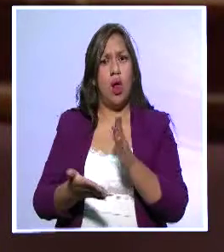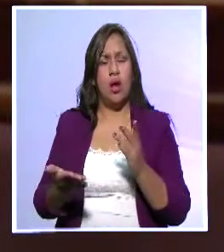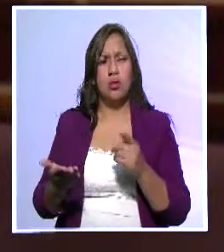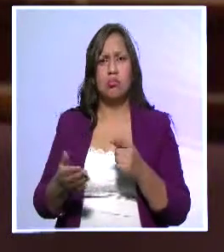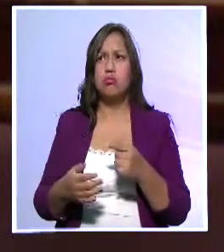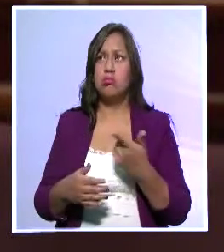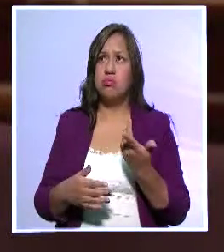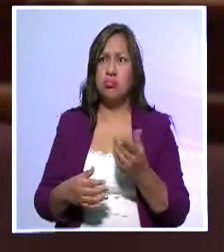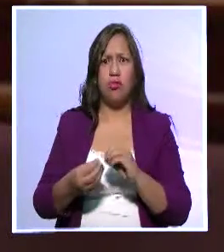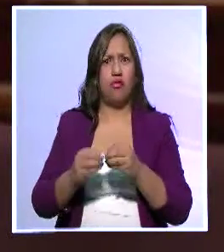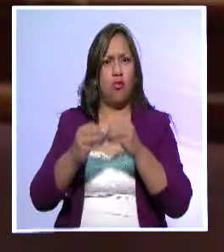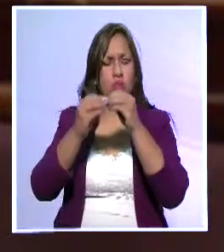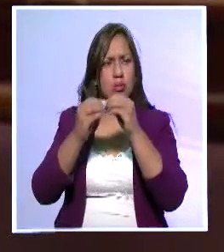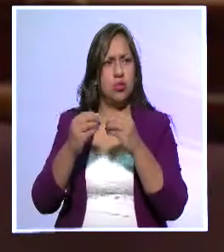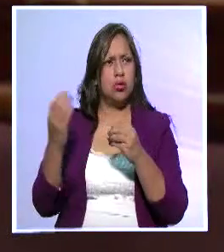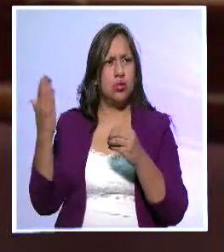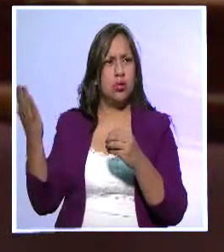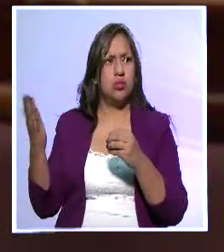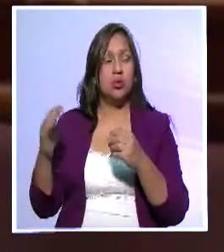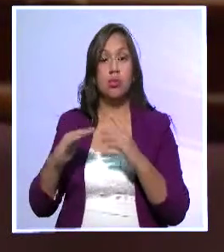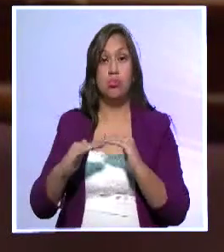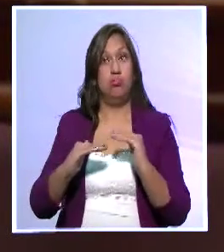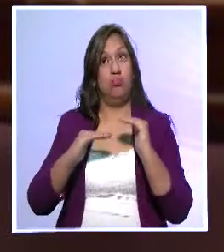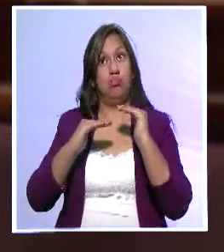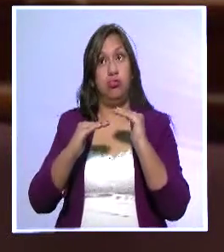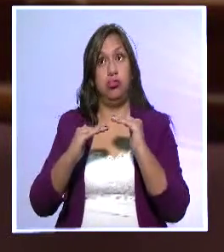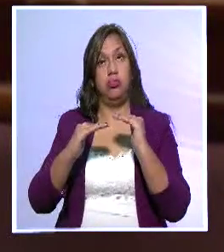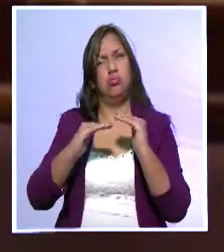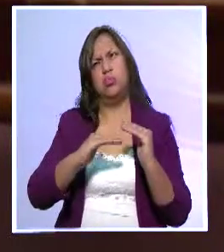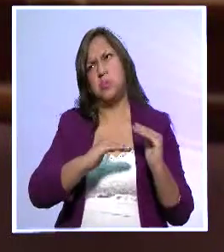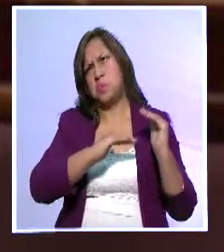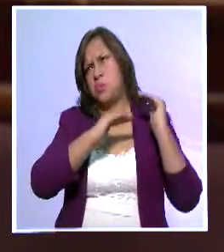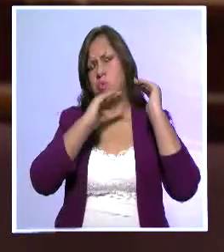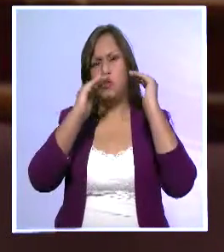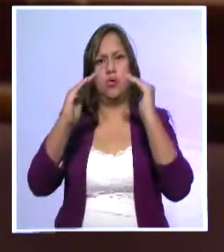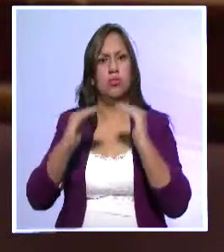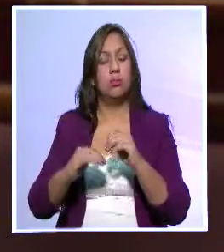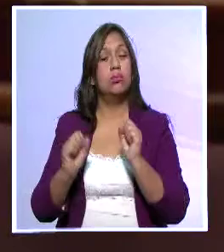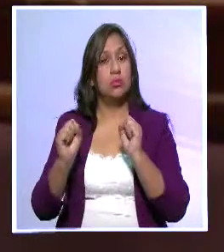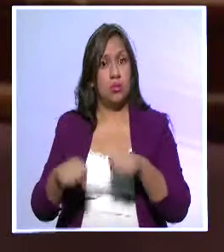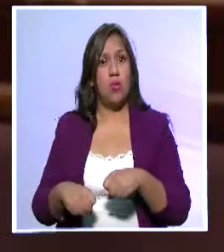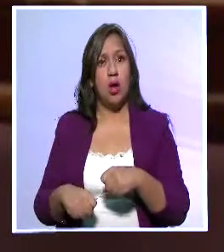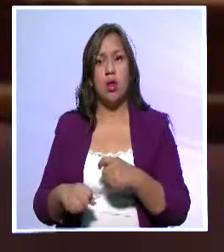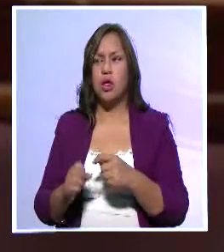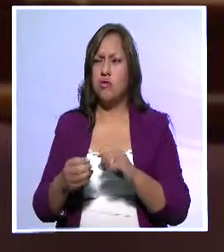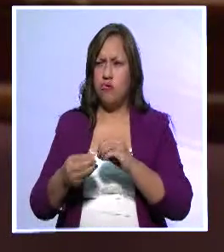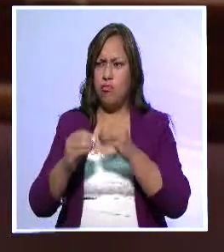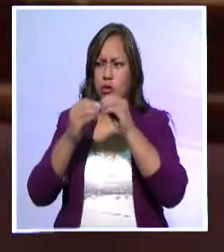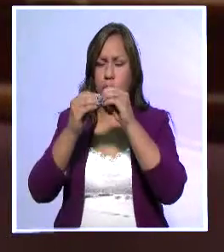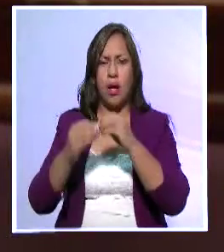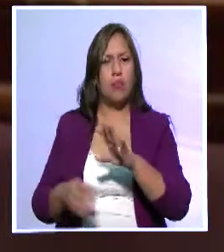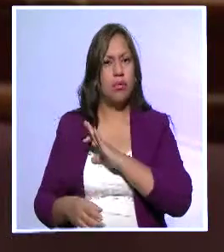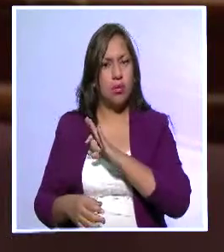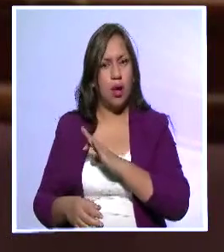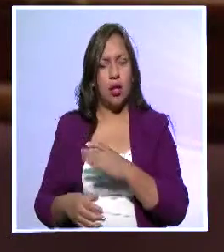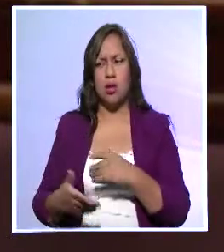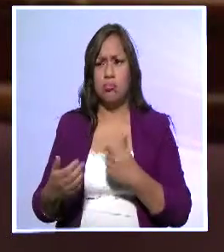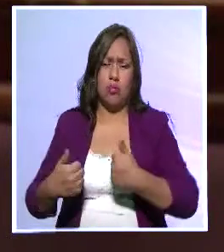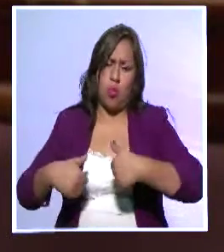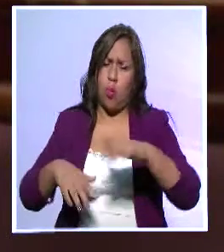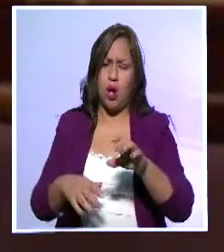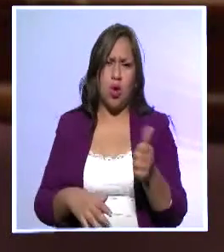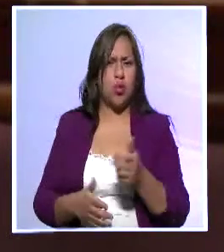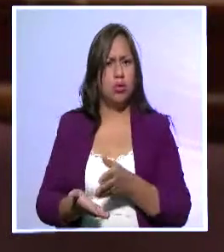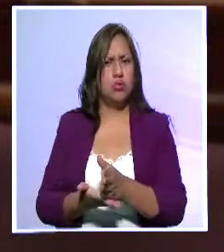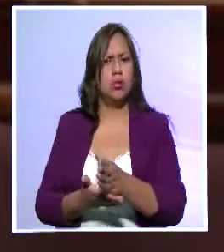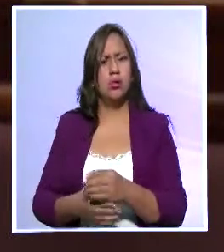otros países tenemos formación de pregrado y de posgrado para preparar técnicamente y profesionalmente a los archiveros, como cualquier otra profesión, igual